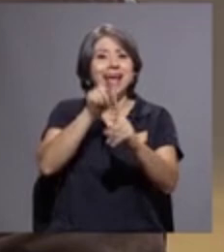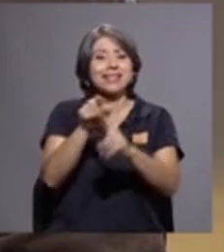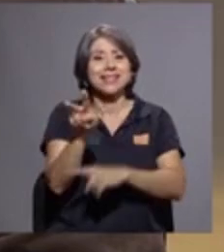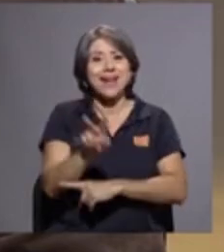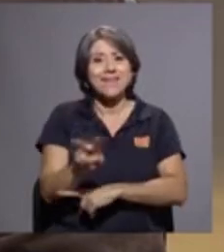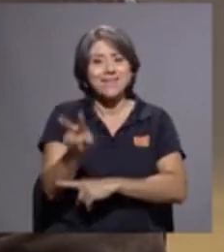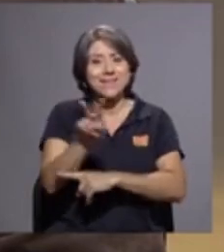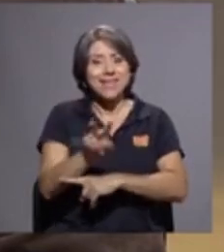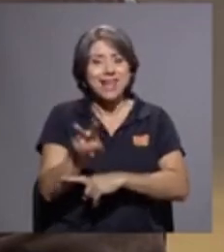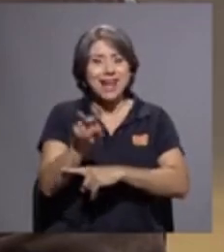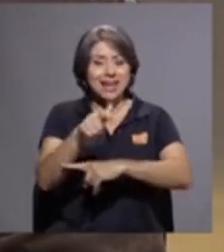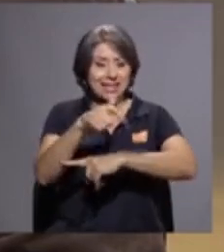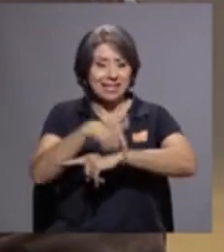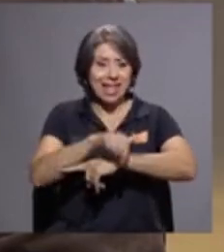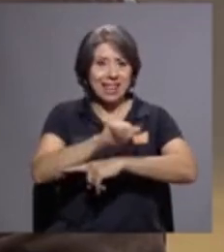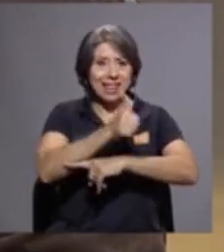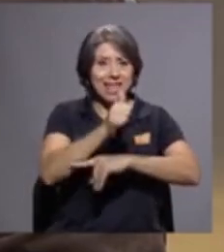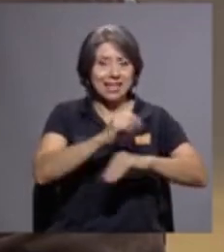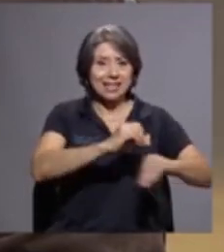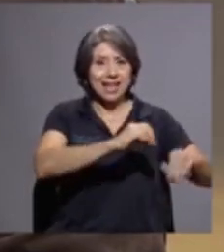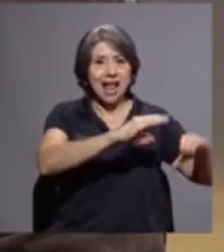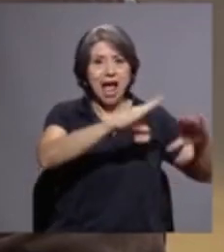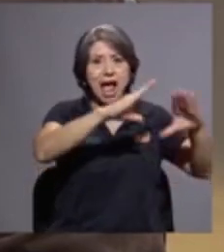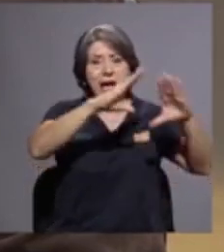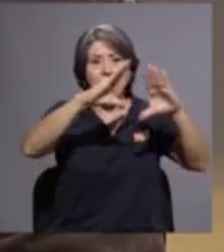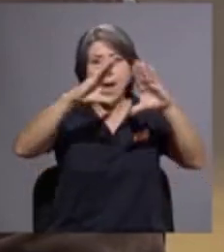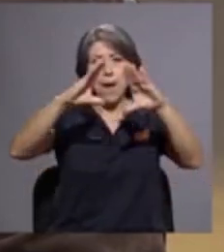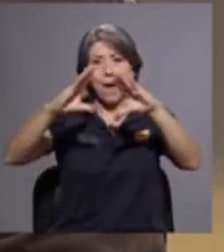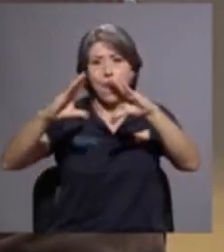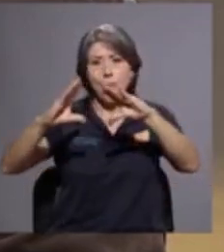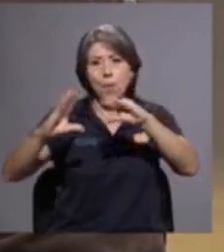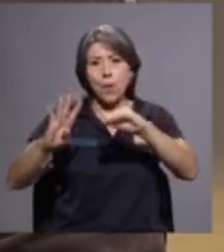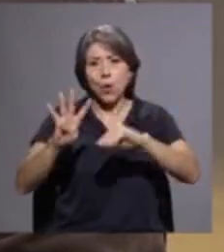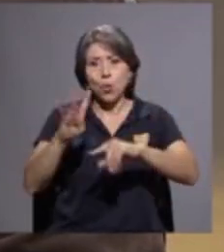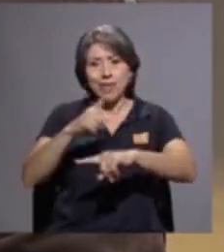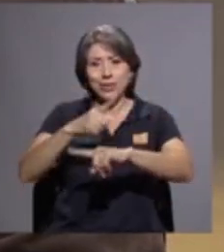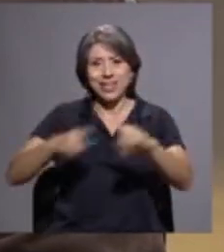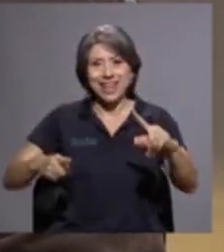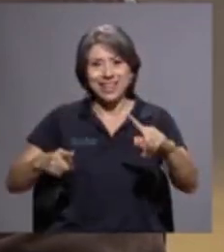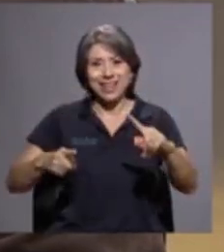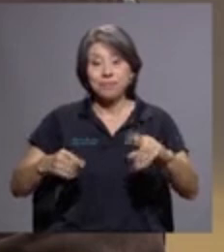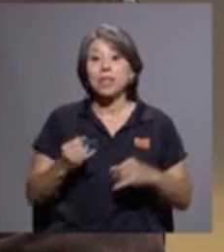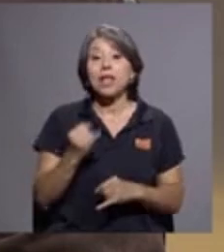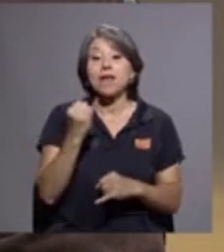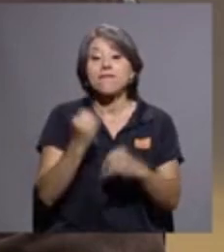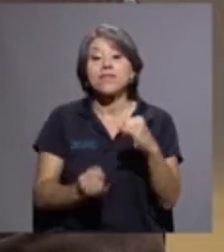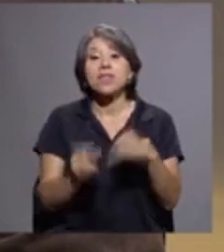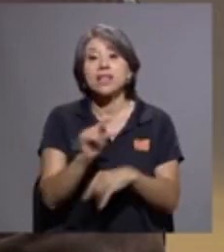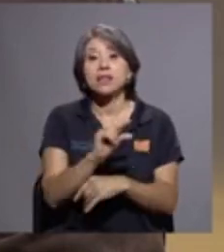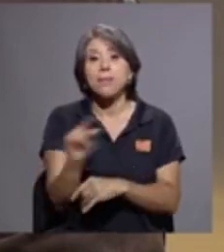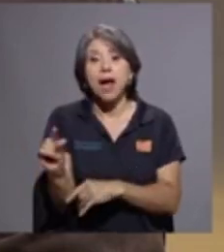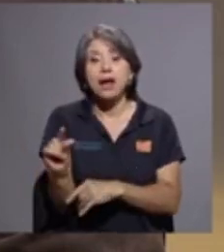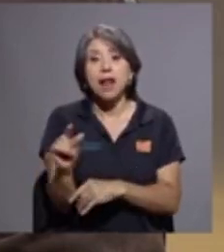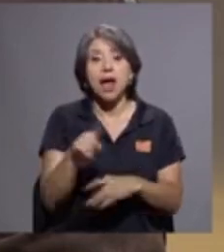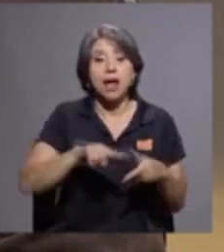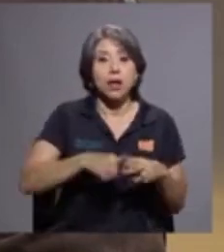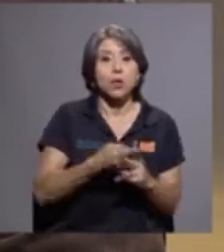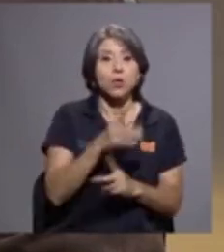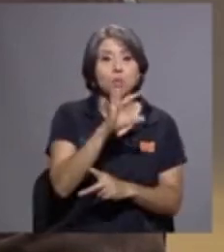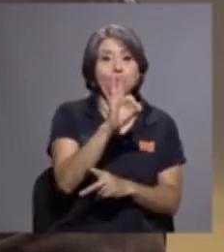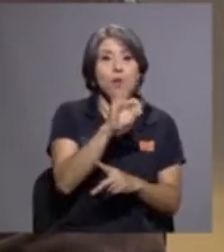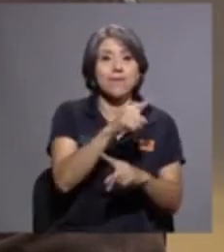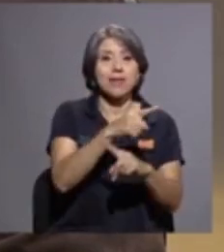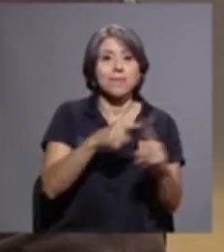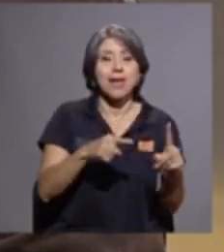10 de la mañana a las 4 y 30 y los fines de semana de 9 y media